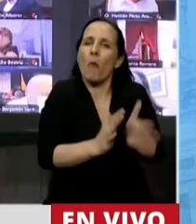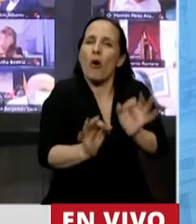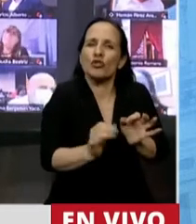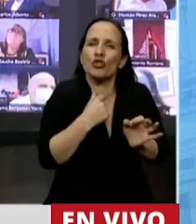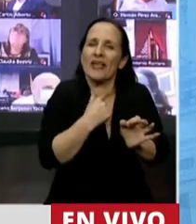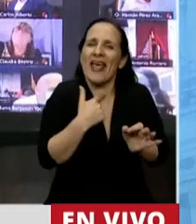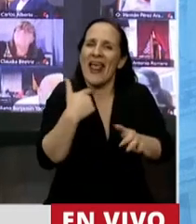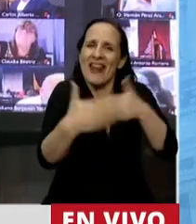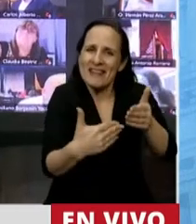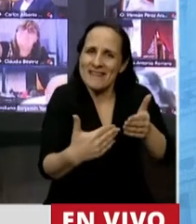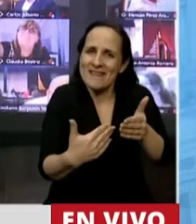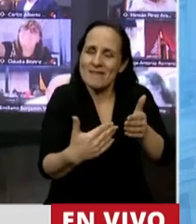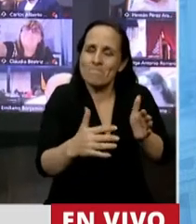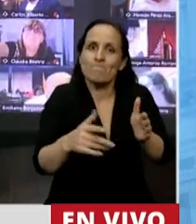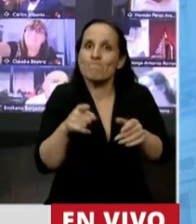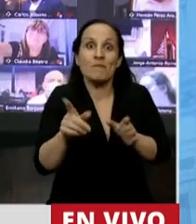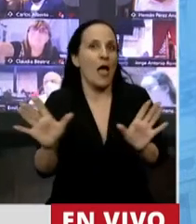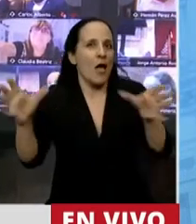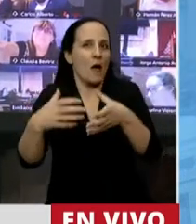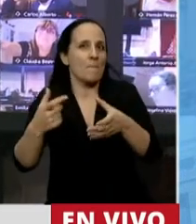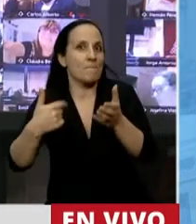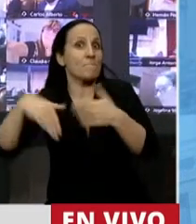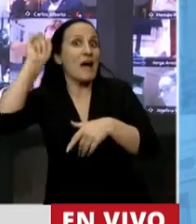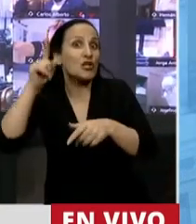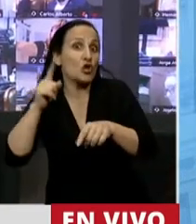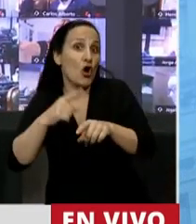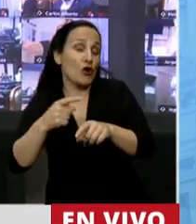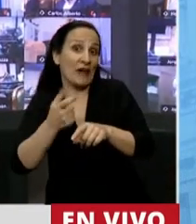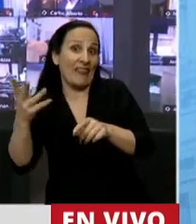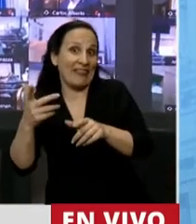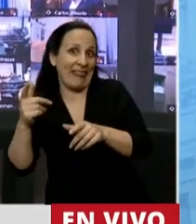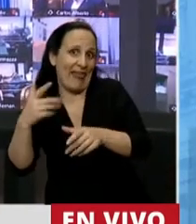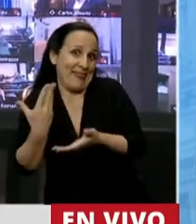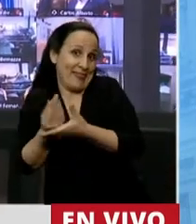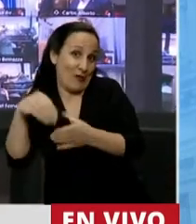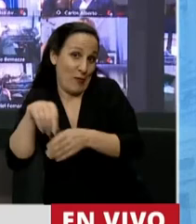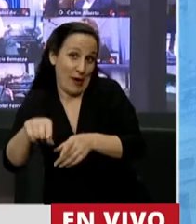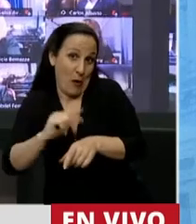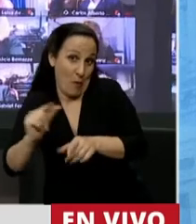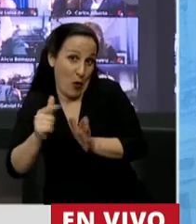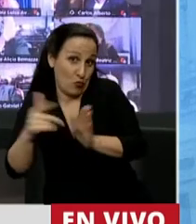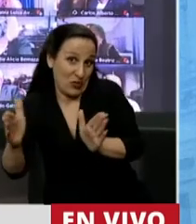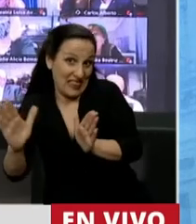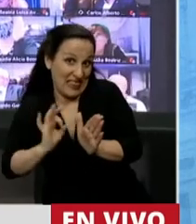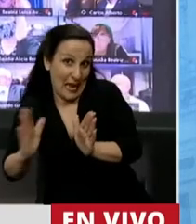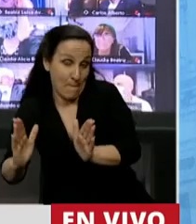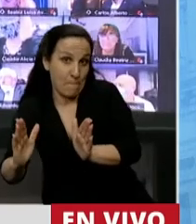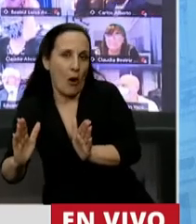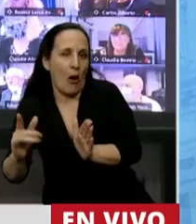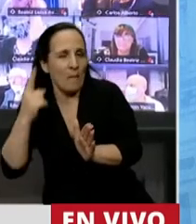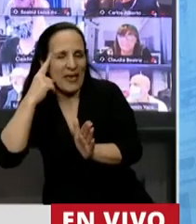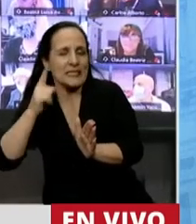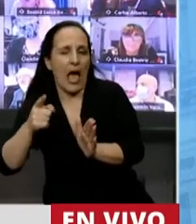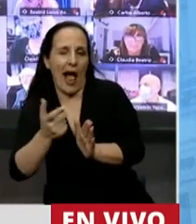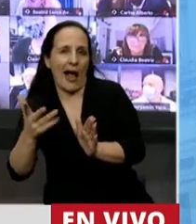hacia adelante, y vuelvo a repetir, por una mayoría que transitoriamente está en el gobierno, cree que imponiendo los